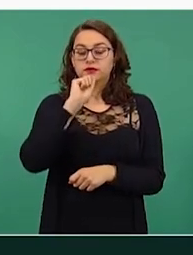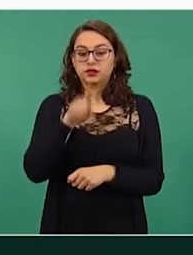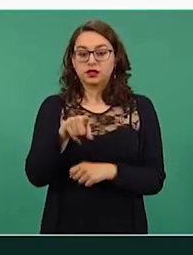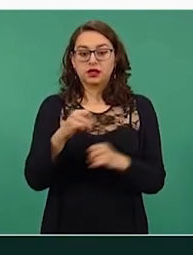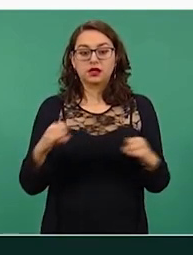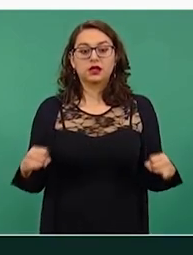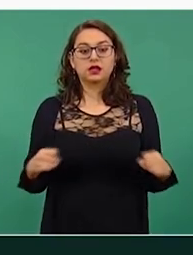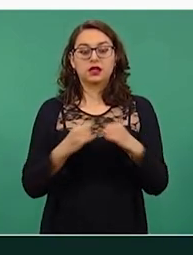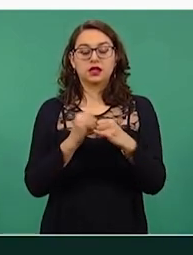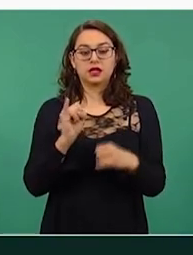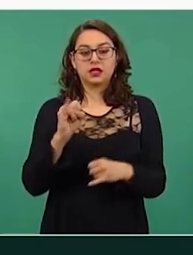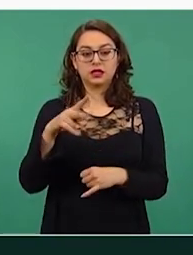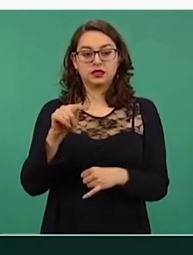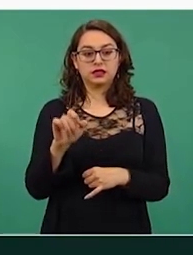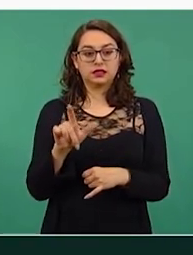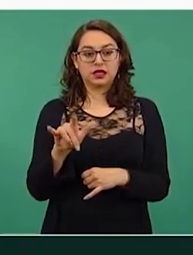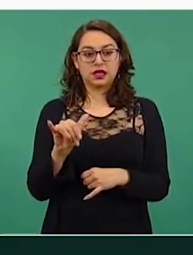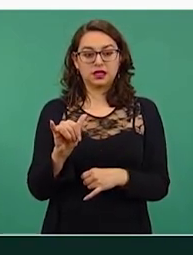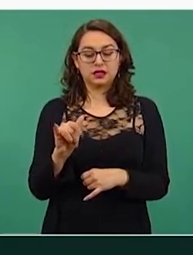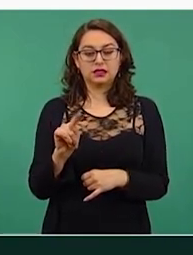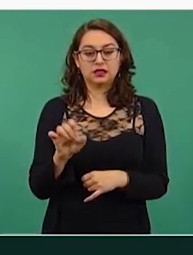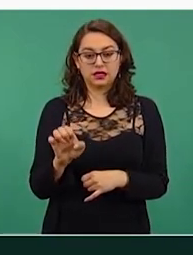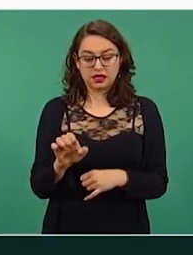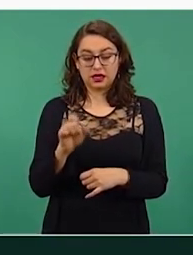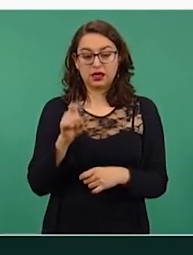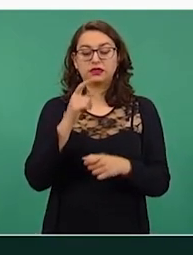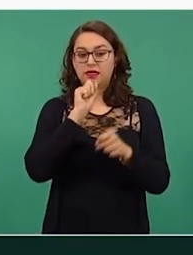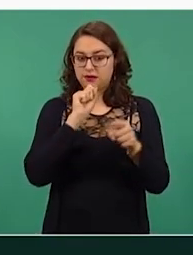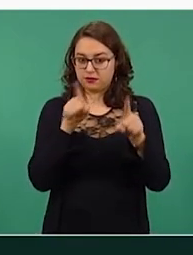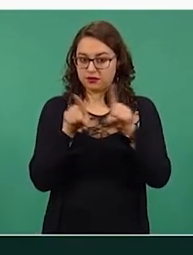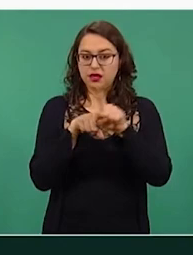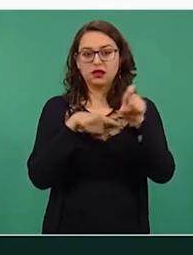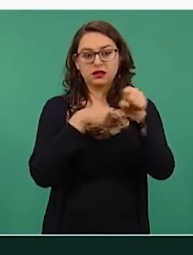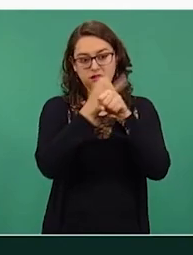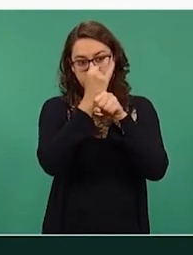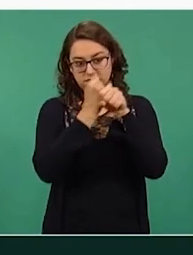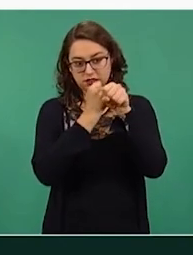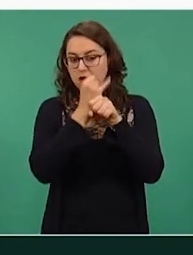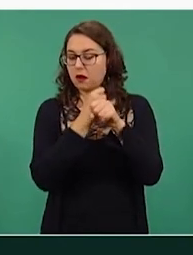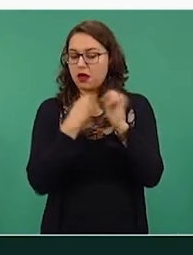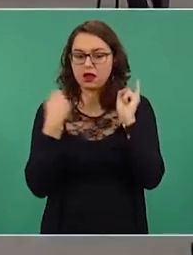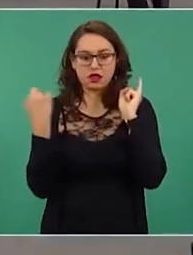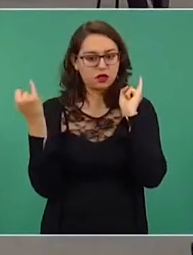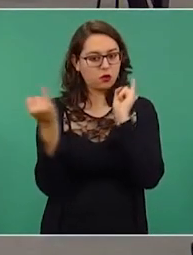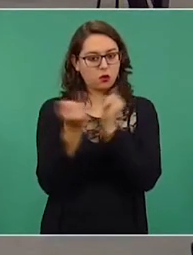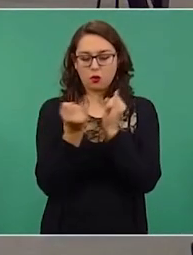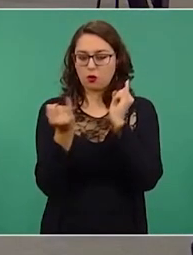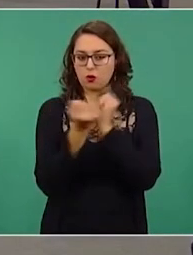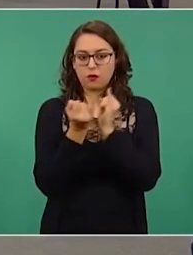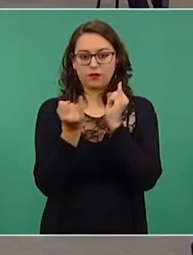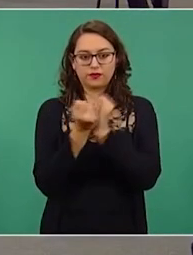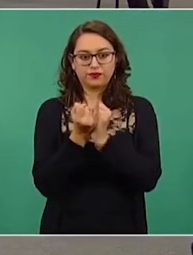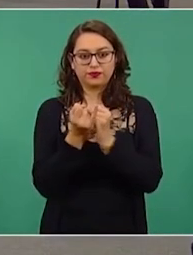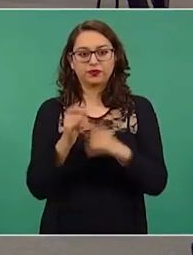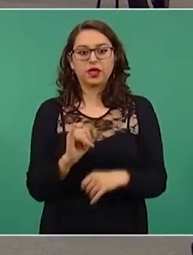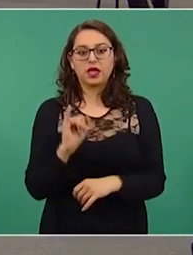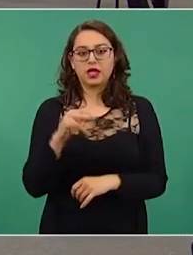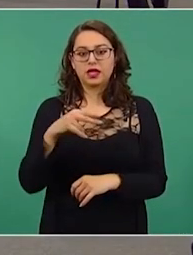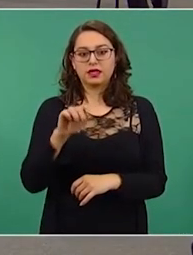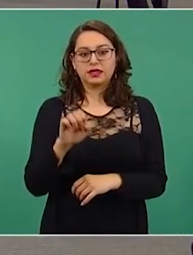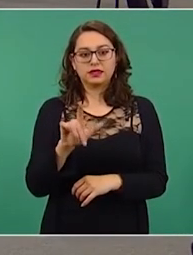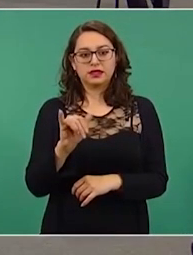Intélite, especializada en los medios de comunicación. De acuerdo con el estudio de Intélite, de 2 mil